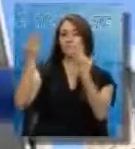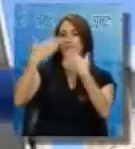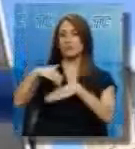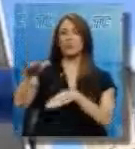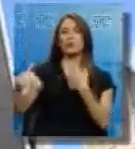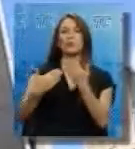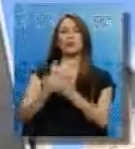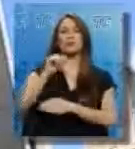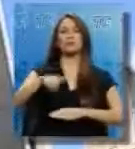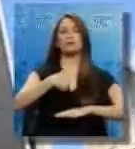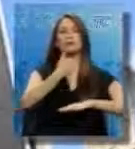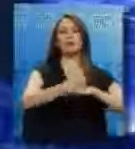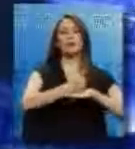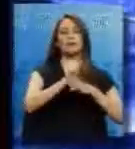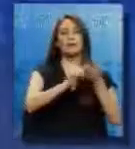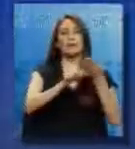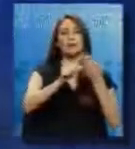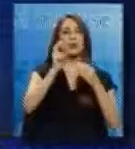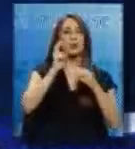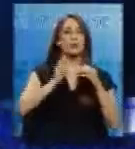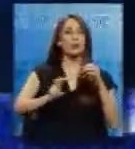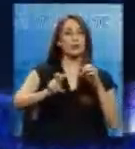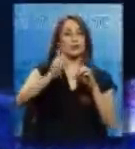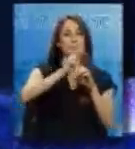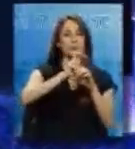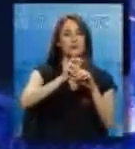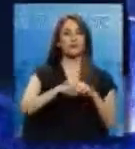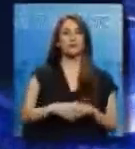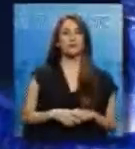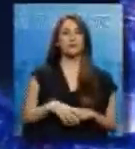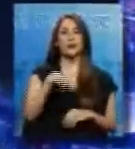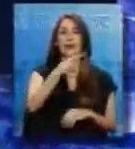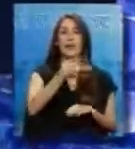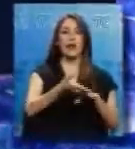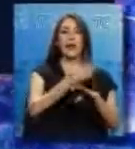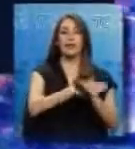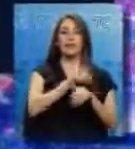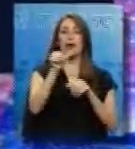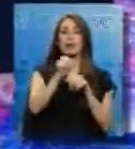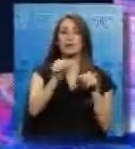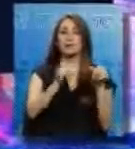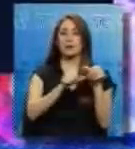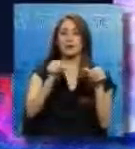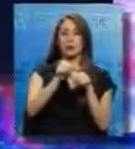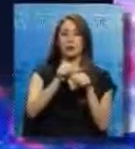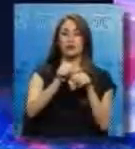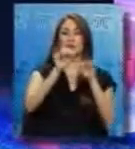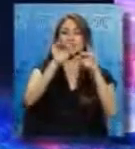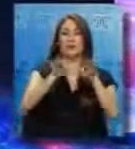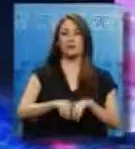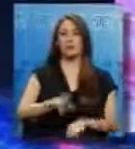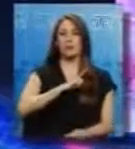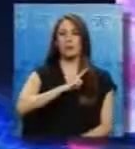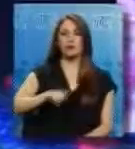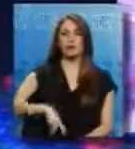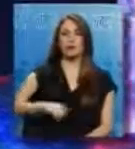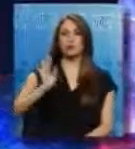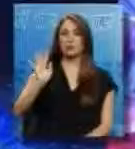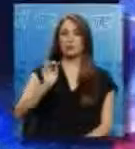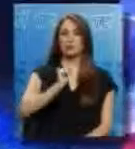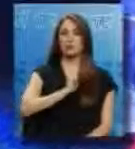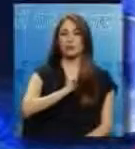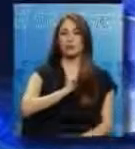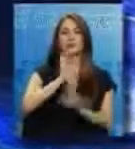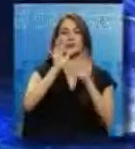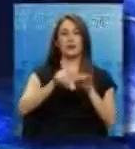en el nuevo ministro de turismo. Fernando Alvarado fue asesor del presidente Rafael Correa, secretario particular del presidente y